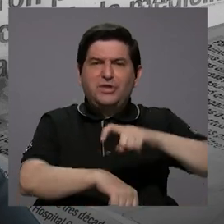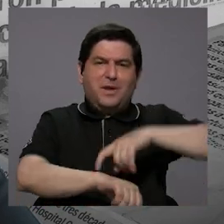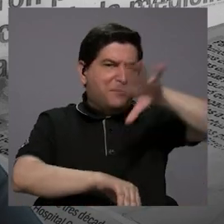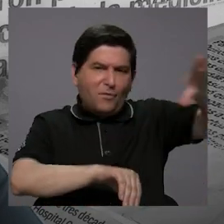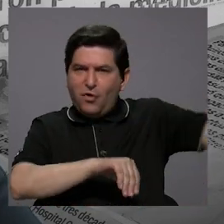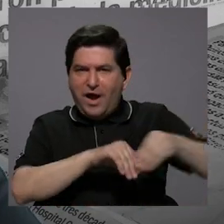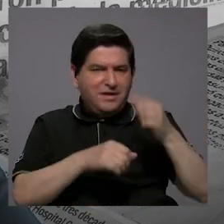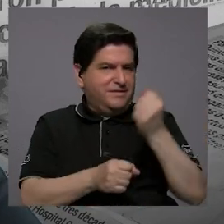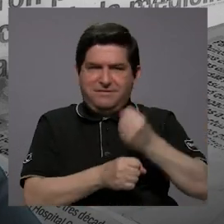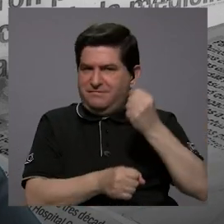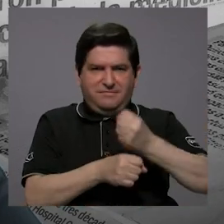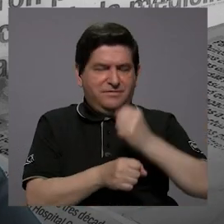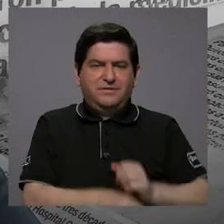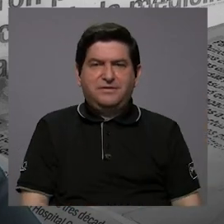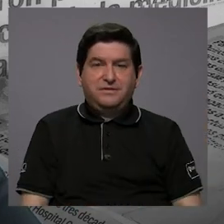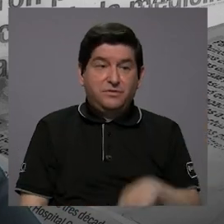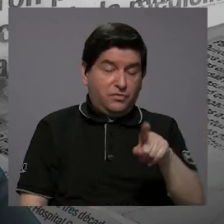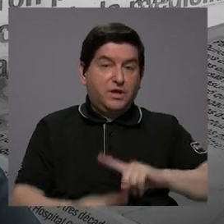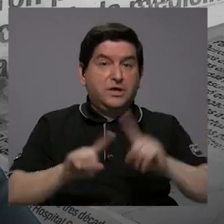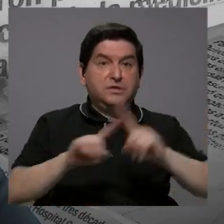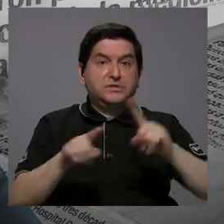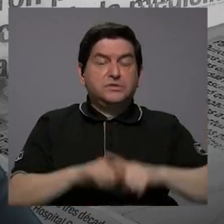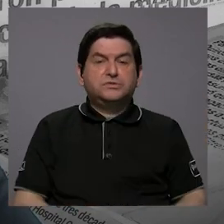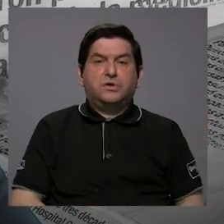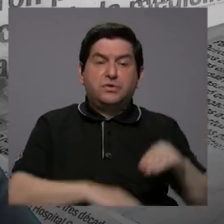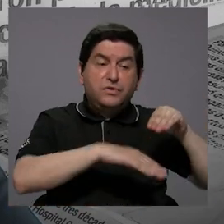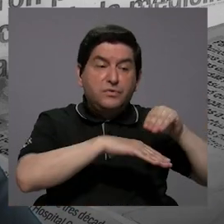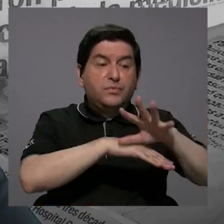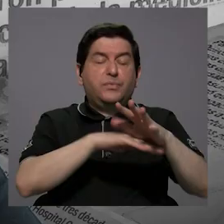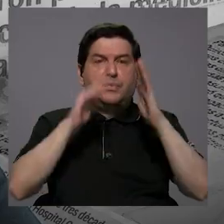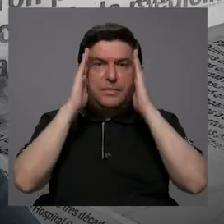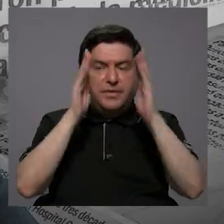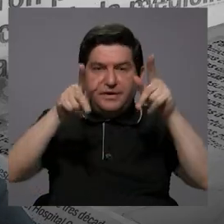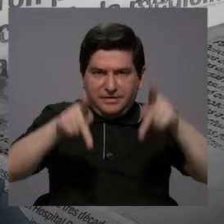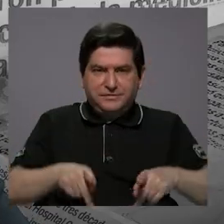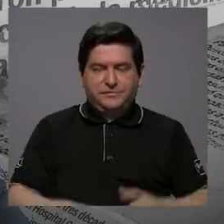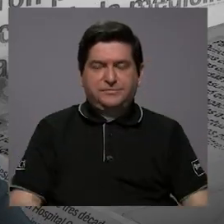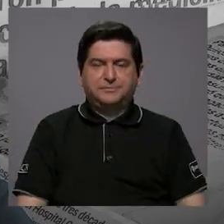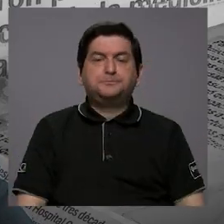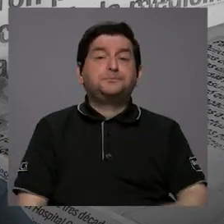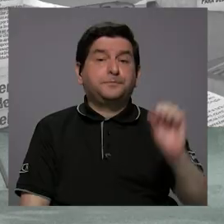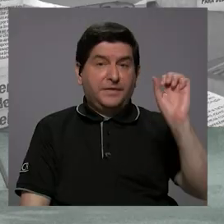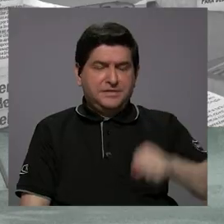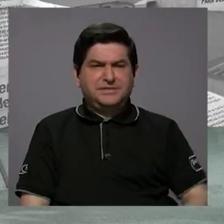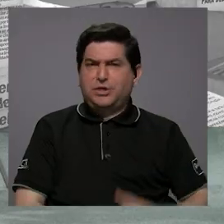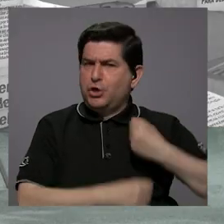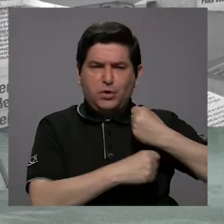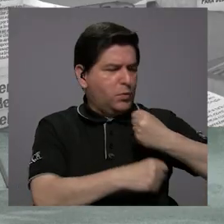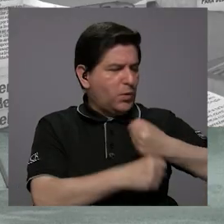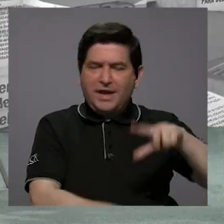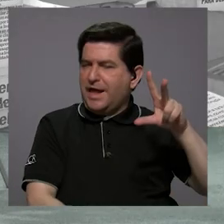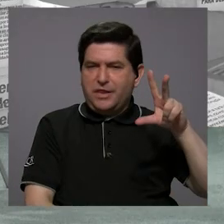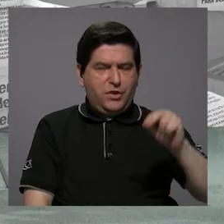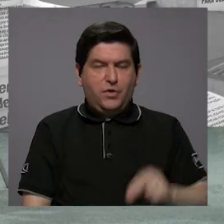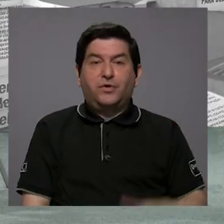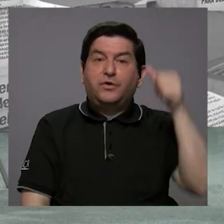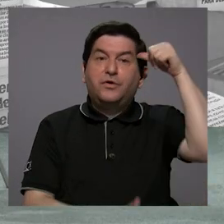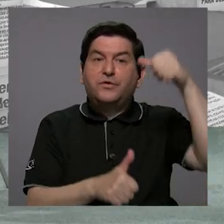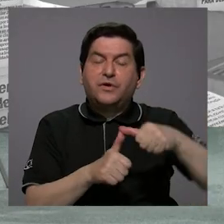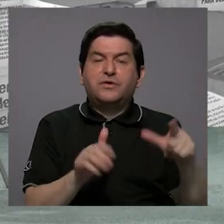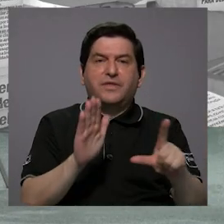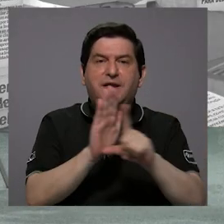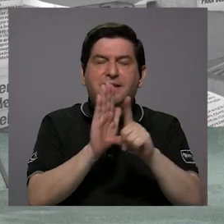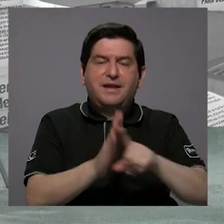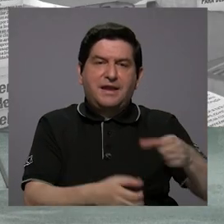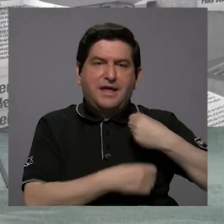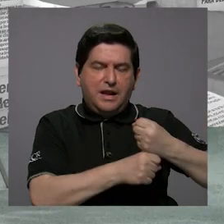extraordinarias. ¿Eso tiene una serie de implicaciones para la atención de pacientes? Sí, no es una huelga porque hay que recordar que